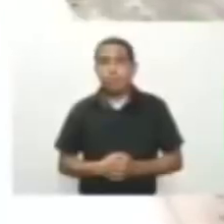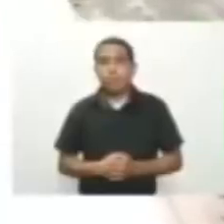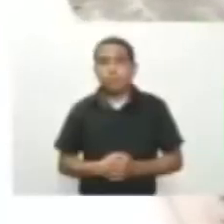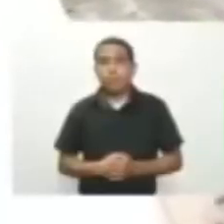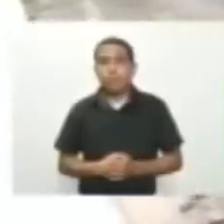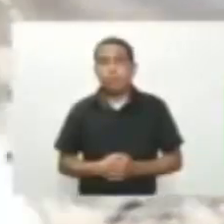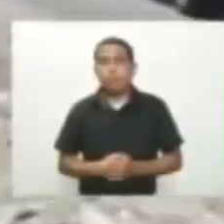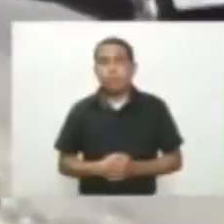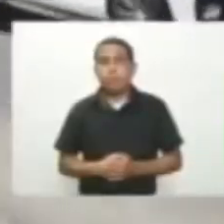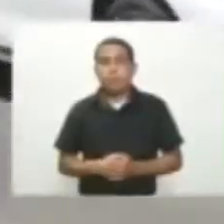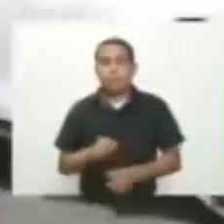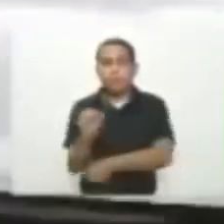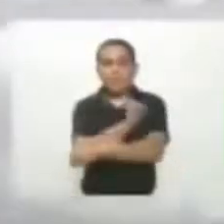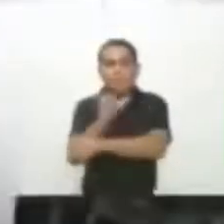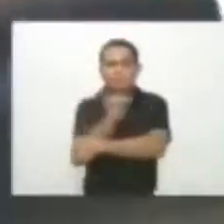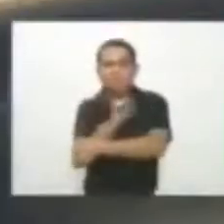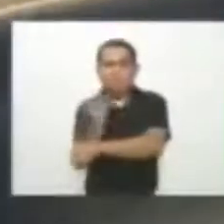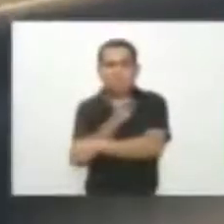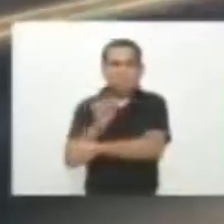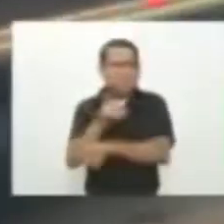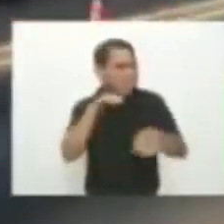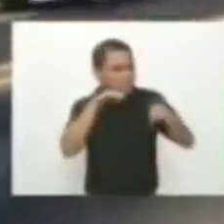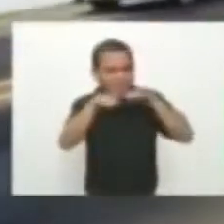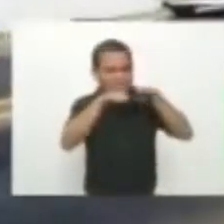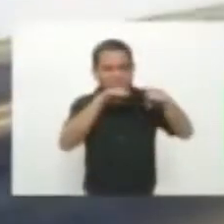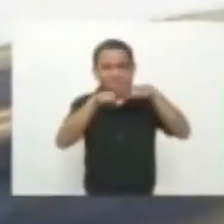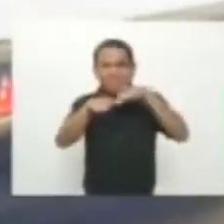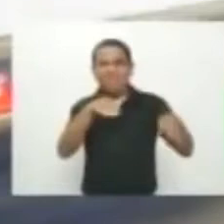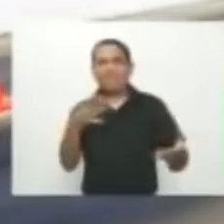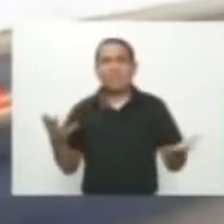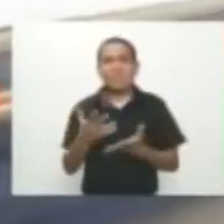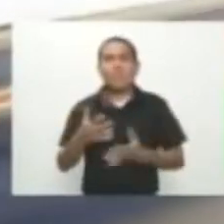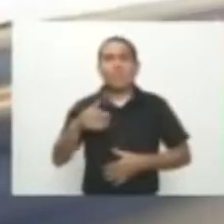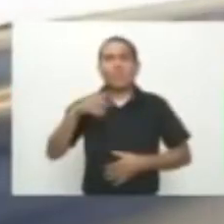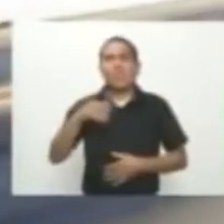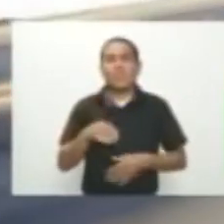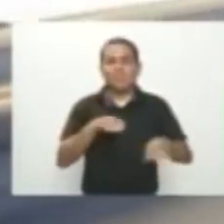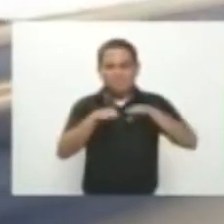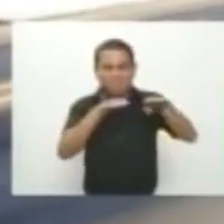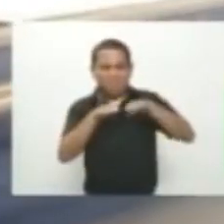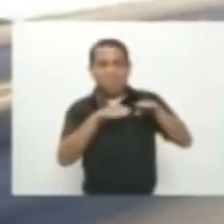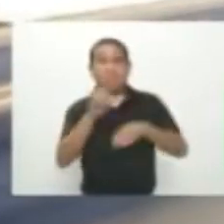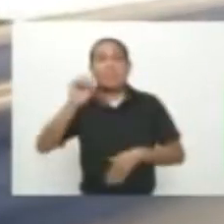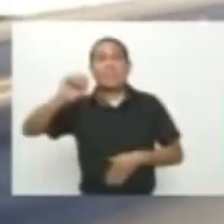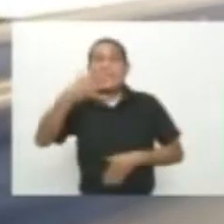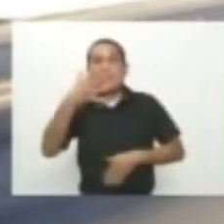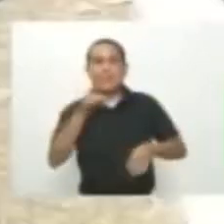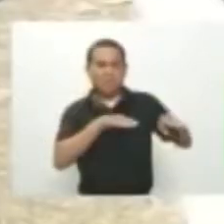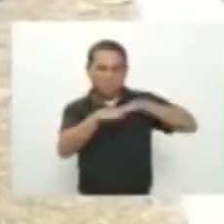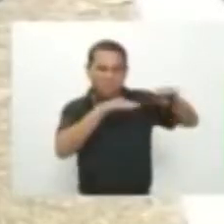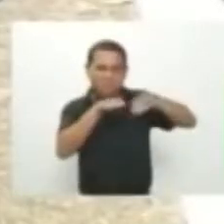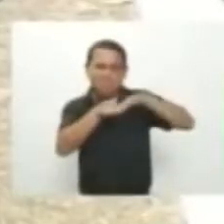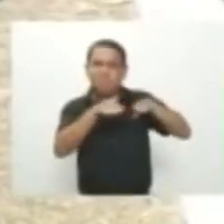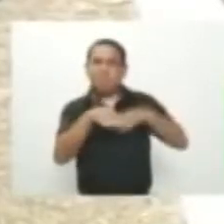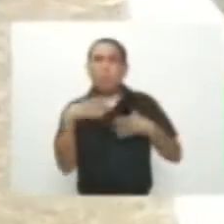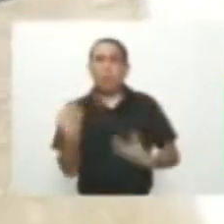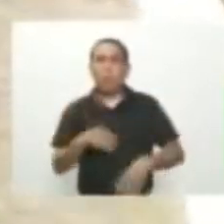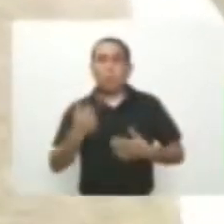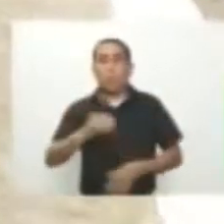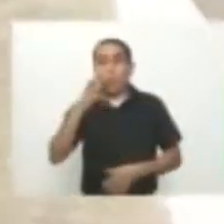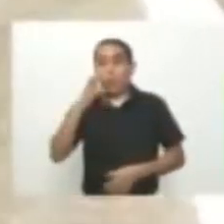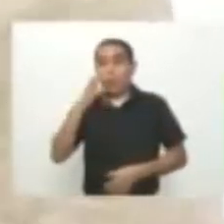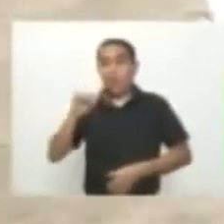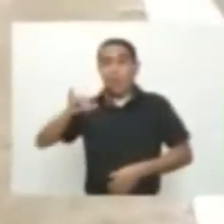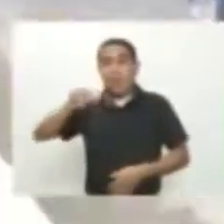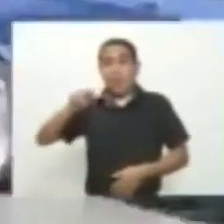La adrenalina Y la velocidad Que tomaron El autódromo Motorsport Park En la quinta válida De los piques Cuarto de Milla Halit Hanna Con su